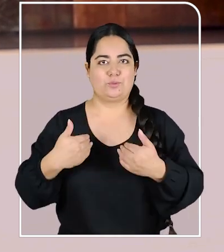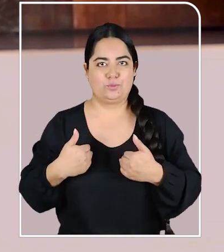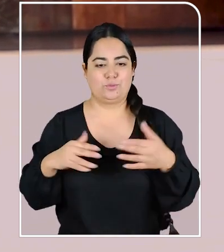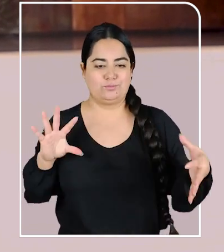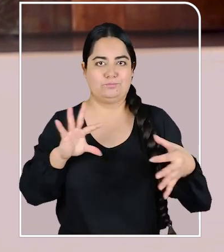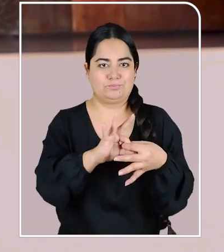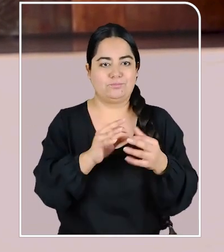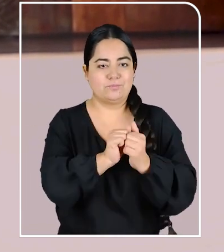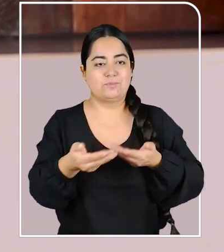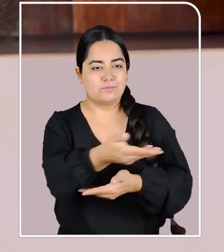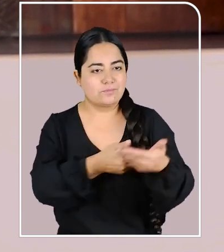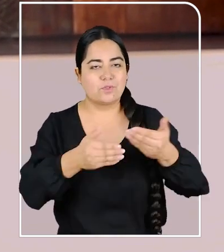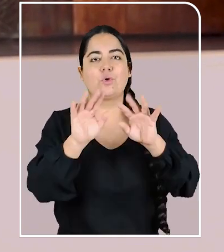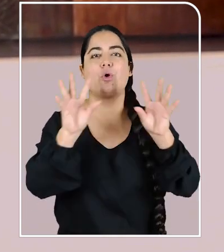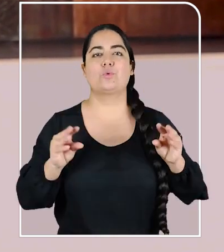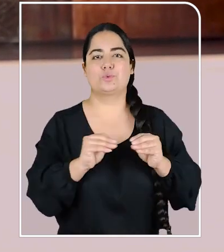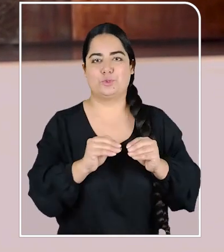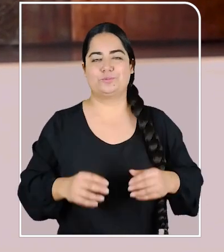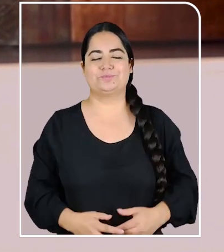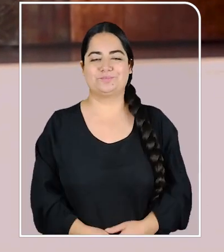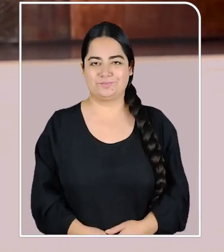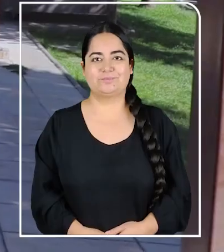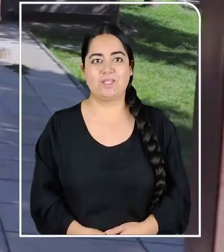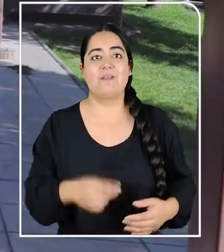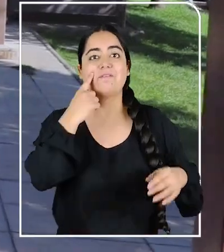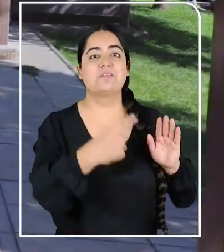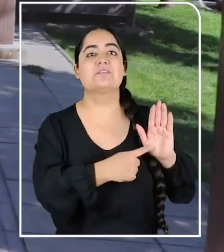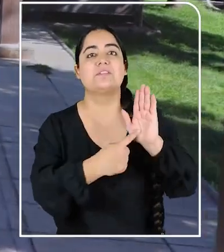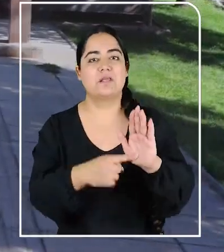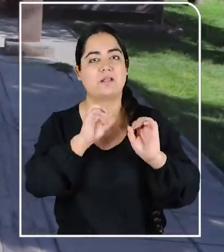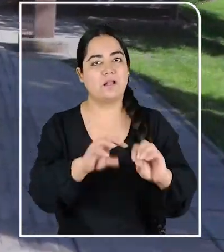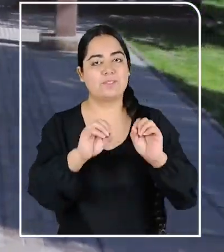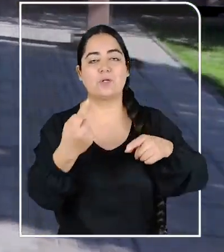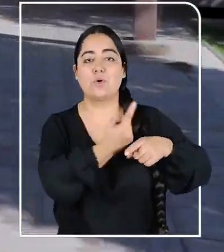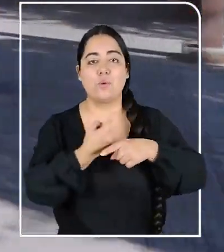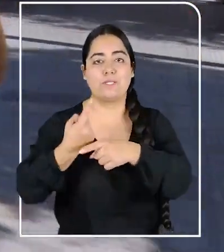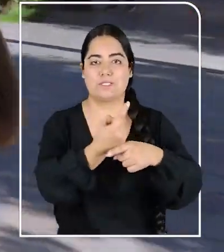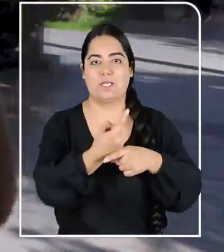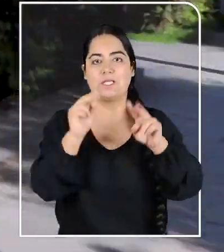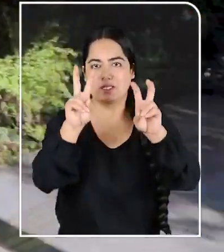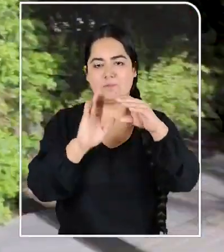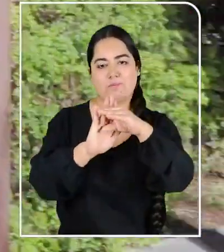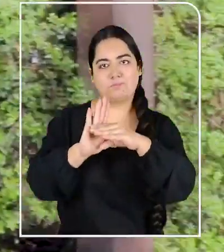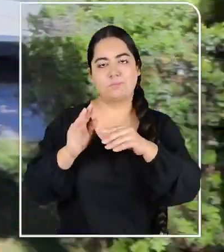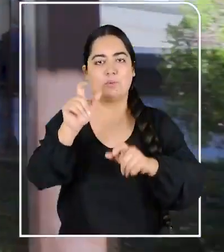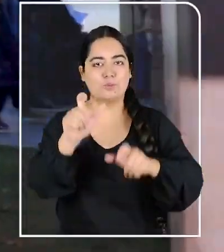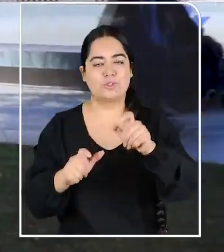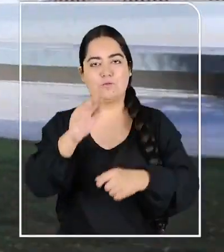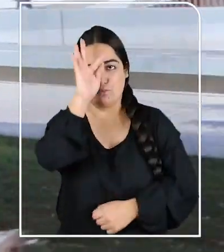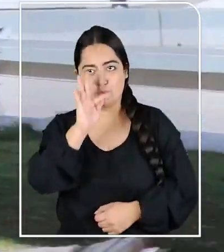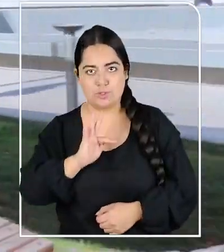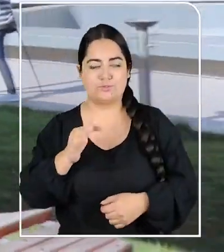ciertas situaciones y en eso sacar conclusiones que nos sirvan a ambos. Visibilizar, capacitar, conversar, hablar de estas